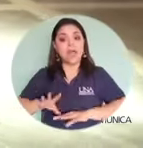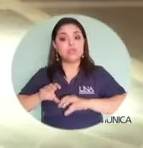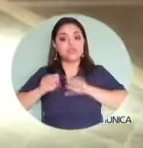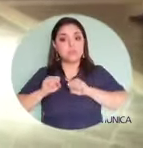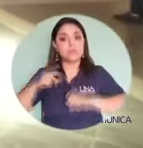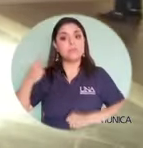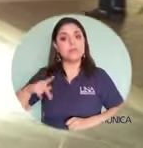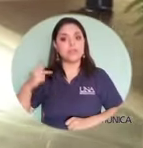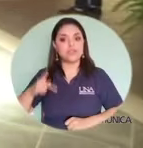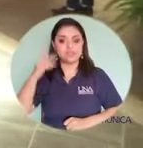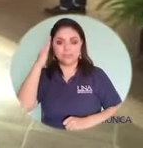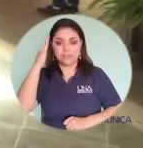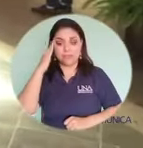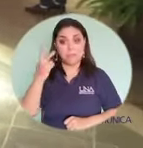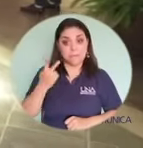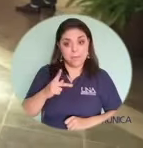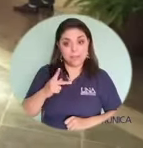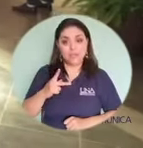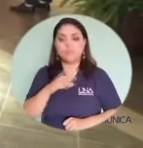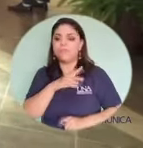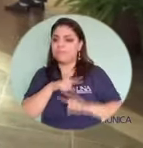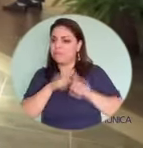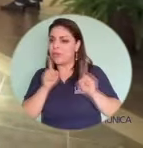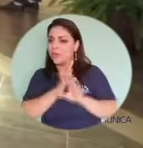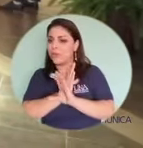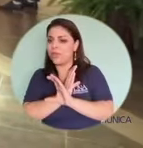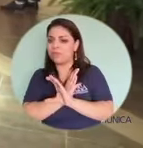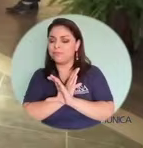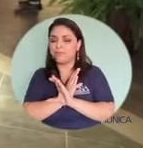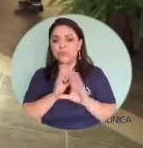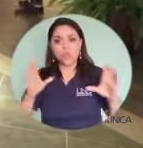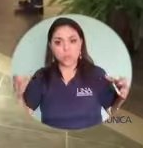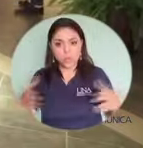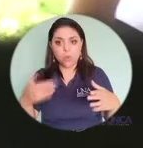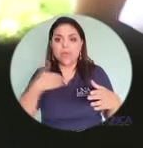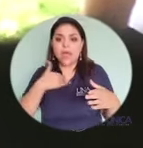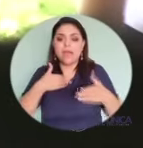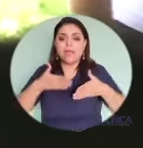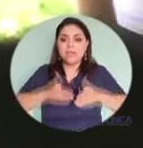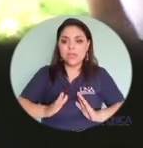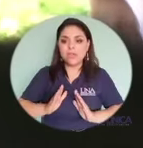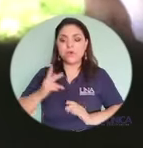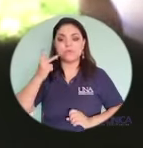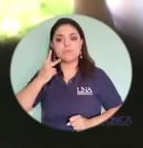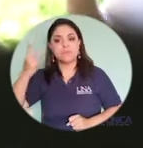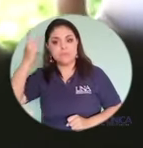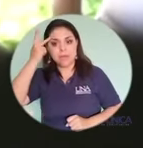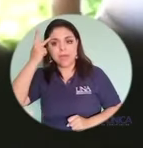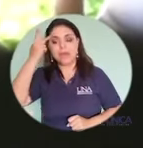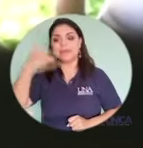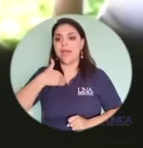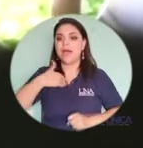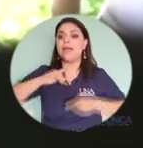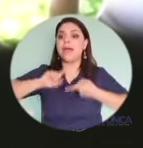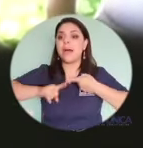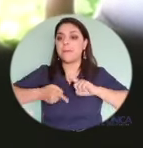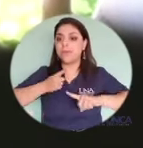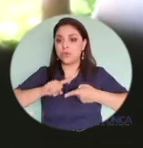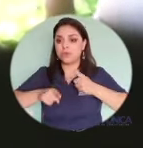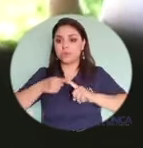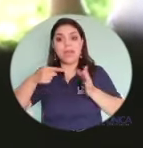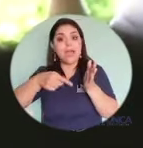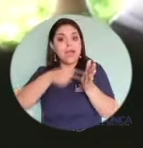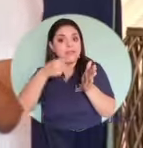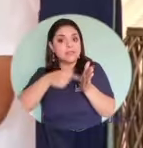informada, de forma consciente, asumiendo los riesgos, sabiendo qué riesgos, asumiéndolo y cuidándonos. Todos tenemos hijos, tenemos padres,